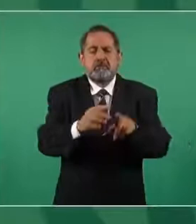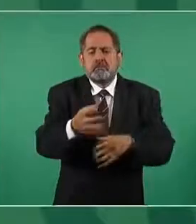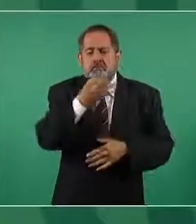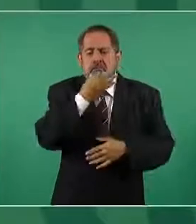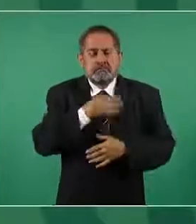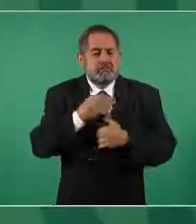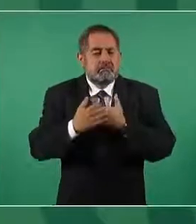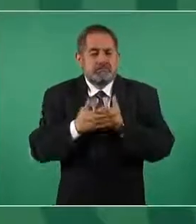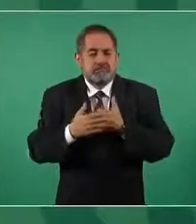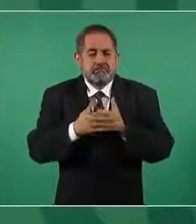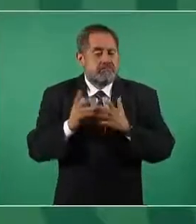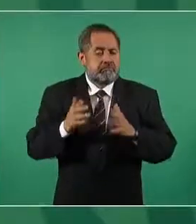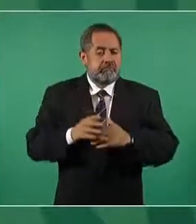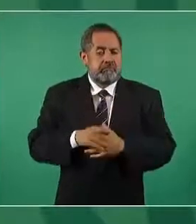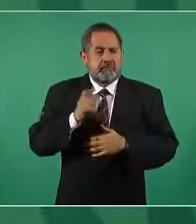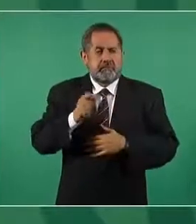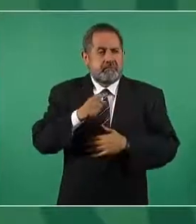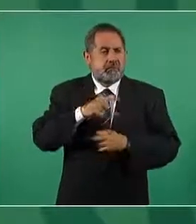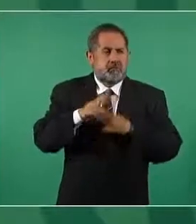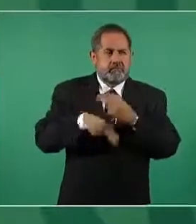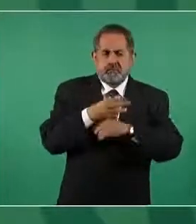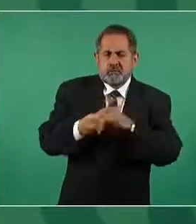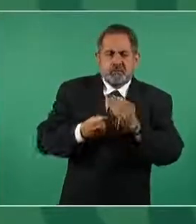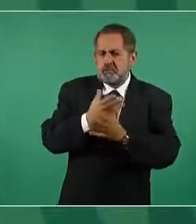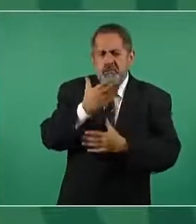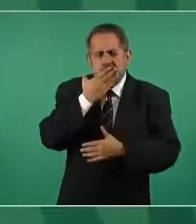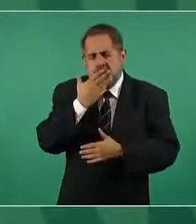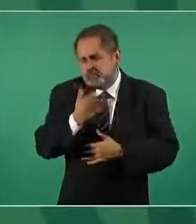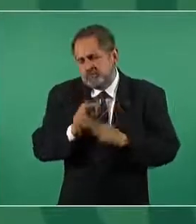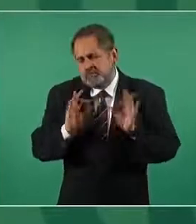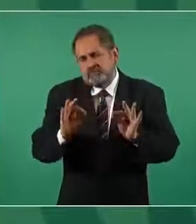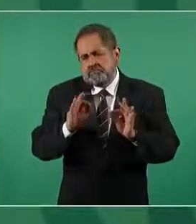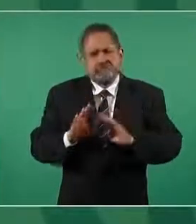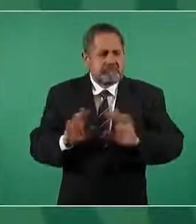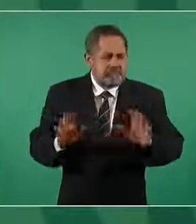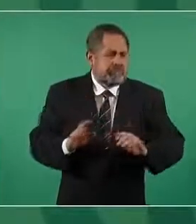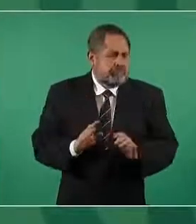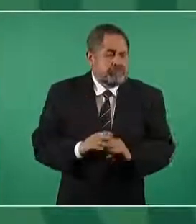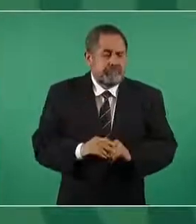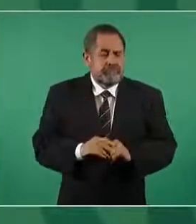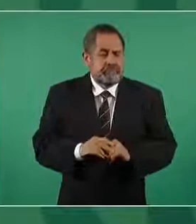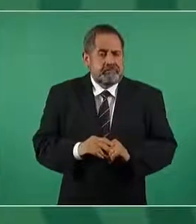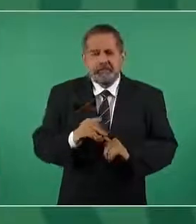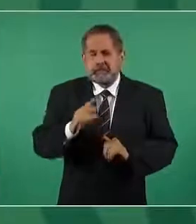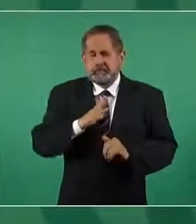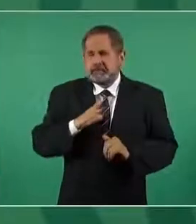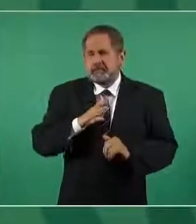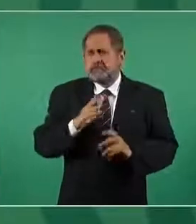de que habían salido muy bien las cosas que había